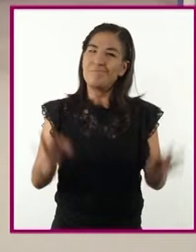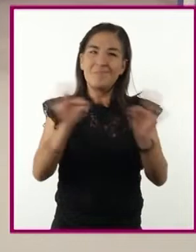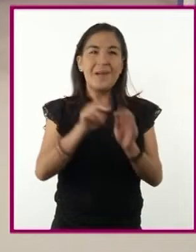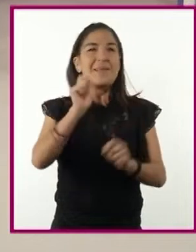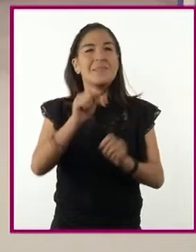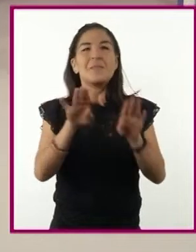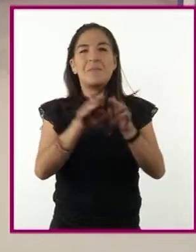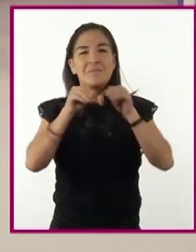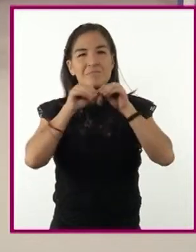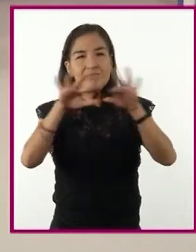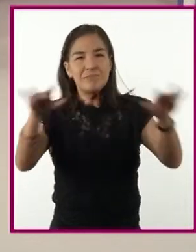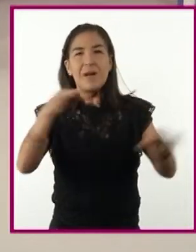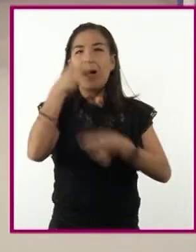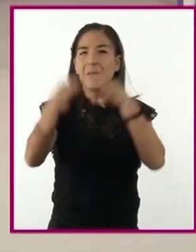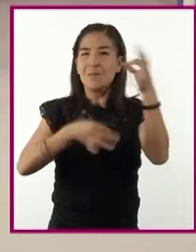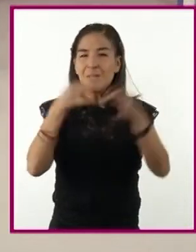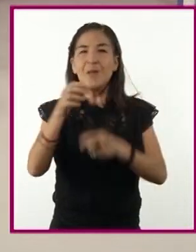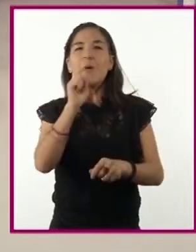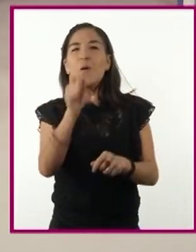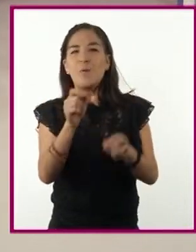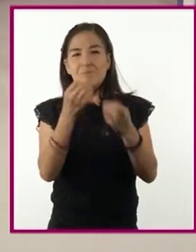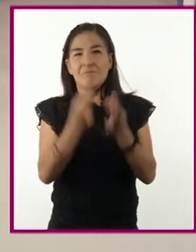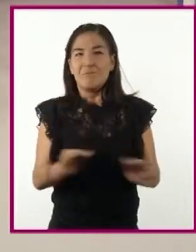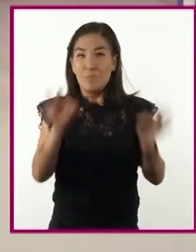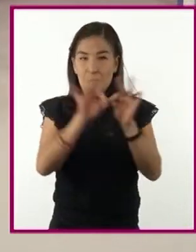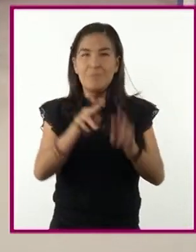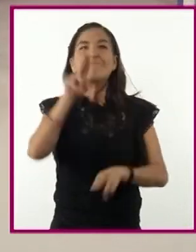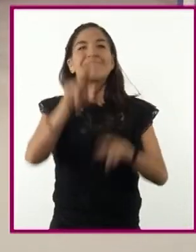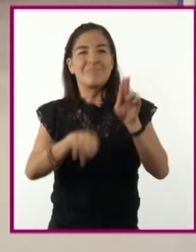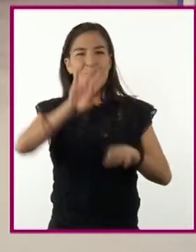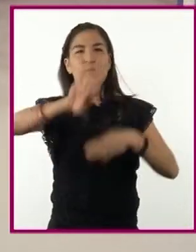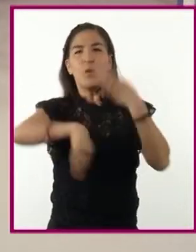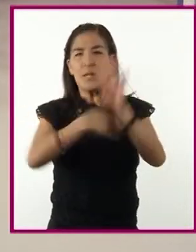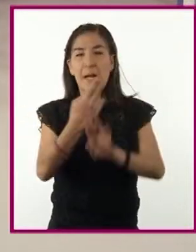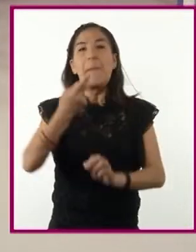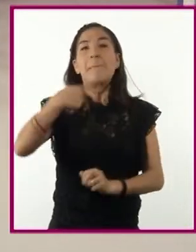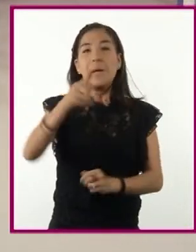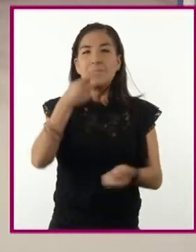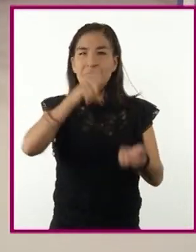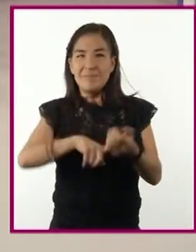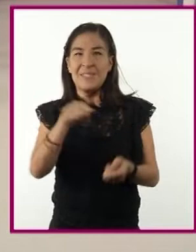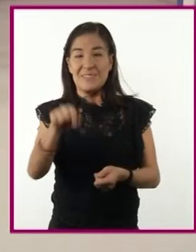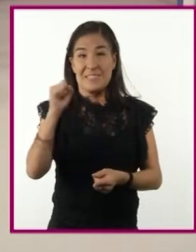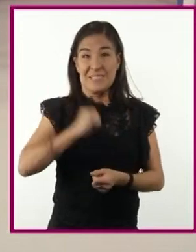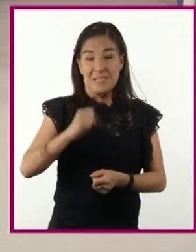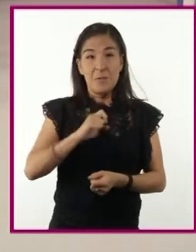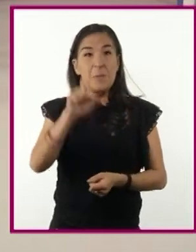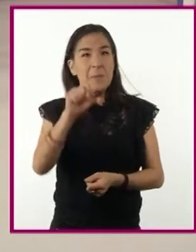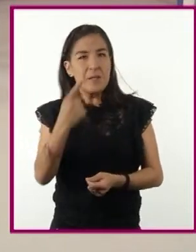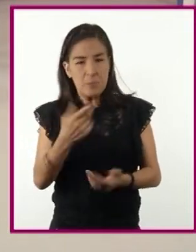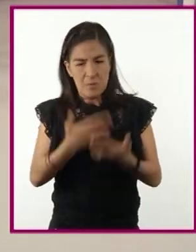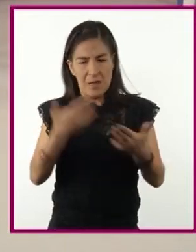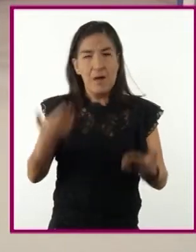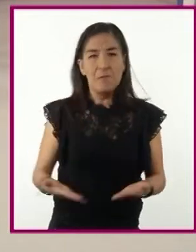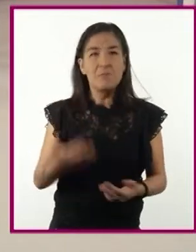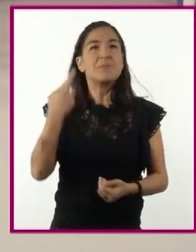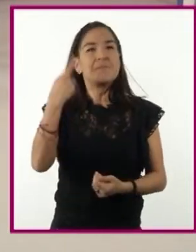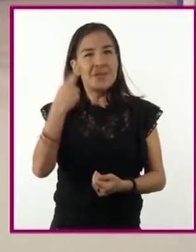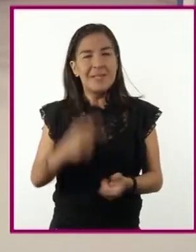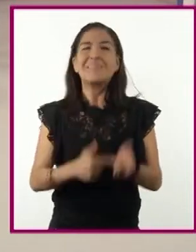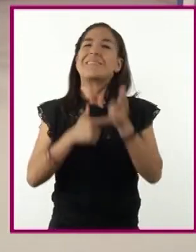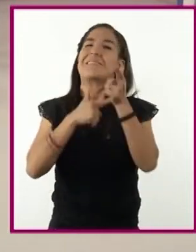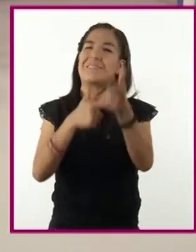transmisión de noticias importantes a nivel mundial. Sin embargo, en pleno siglo XXI, la radio continúa